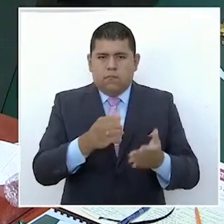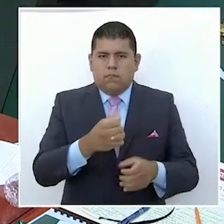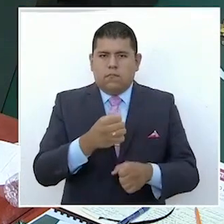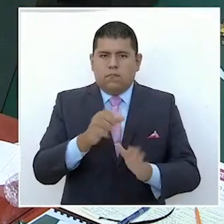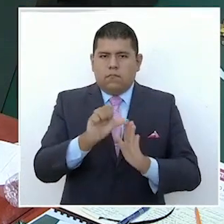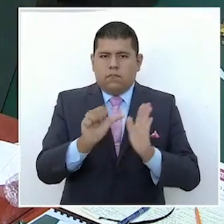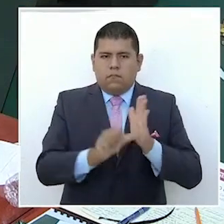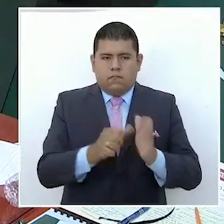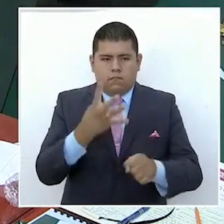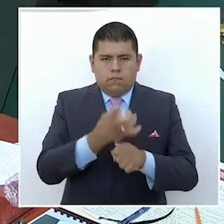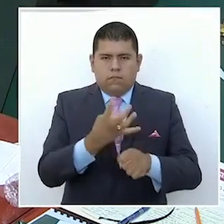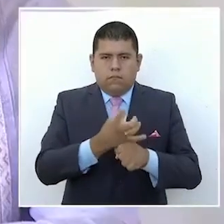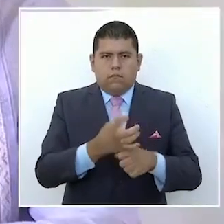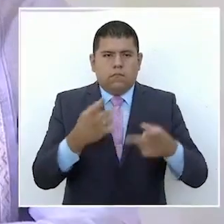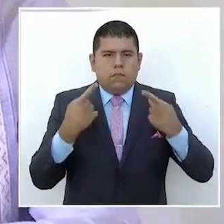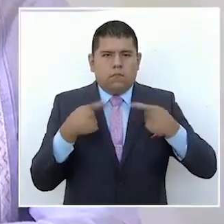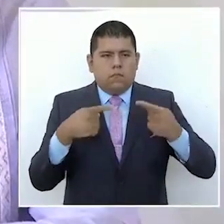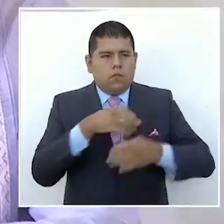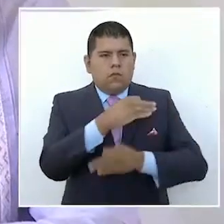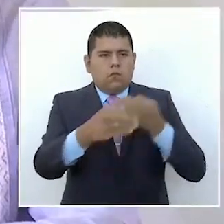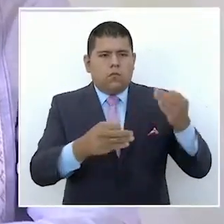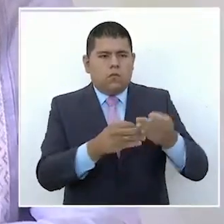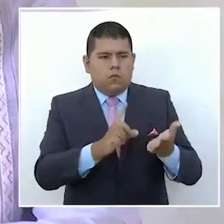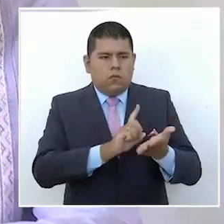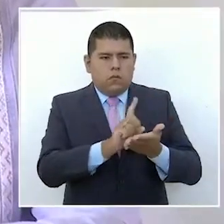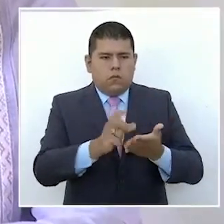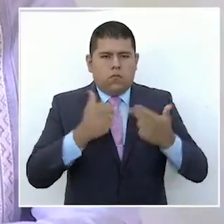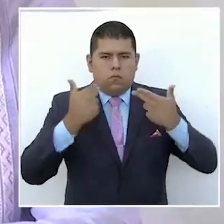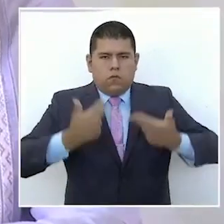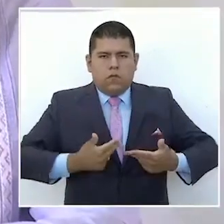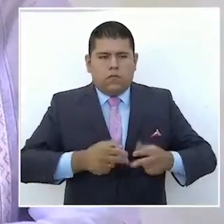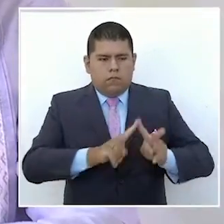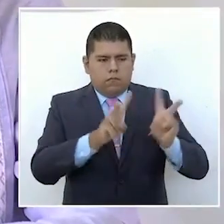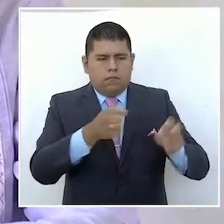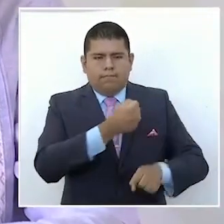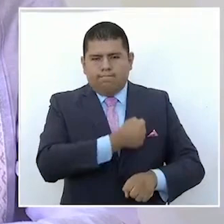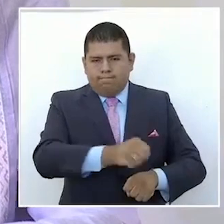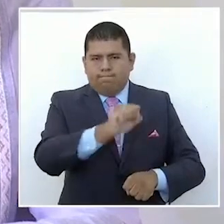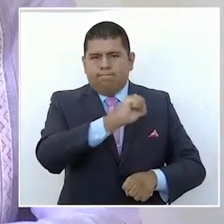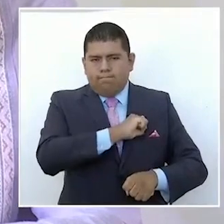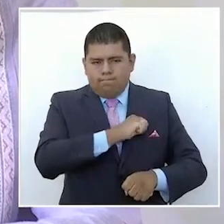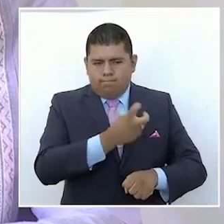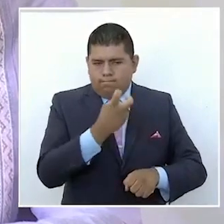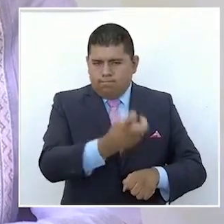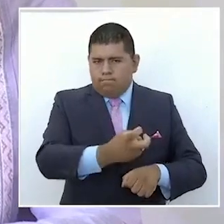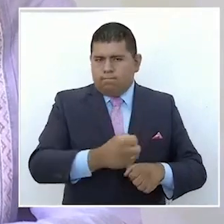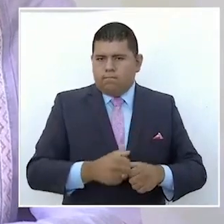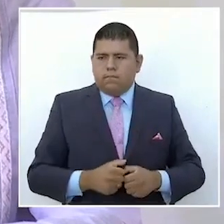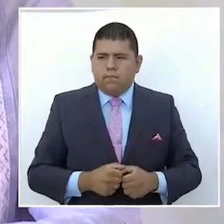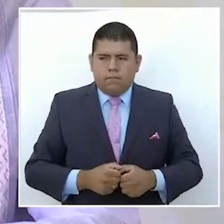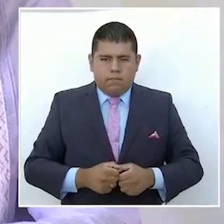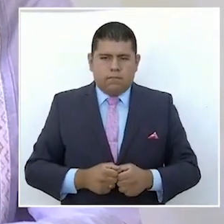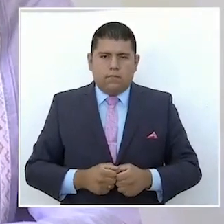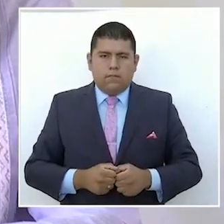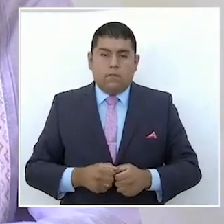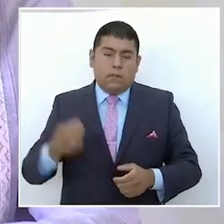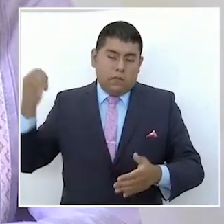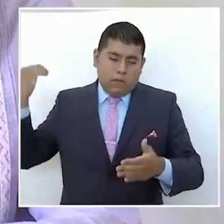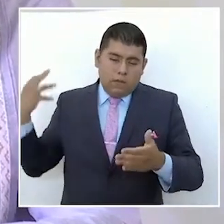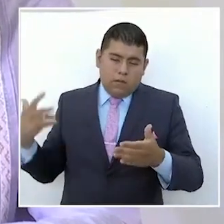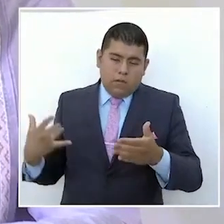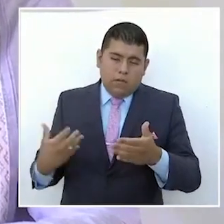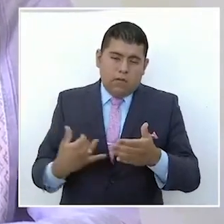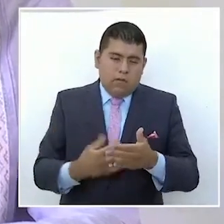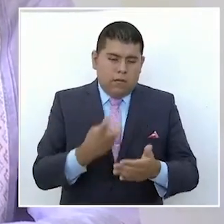4º, el derecho a la salud. Pero ha sido durante todo este tiempo